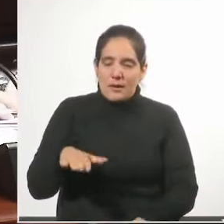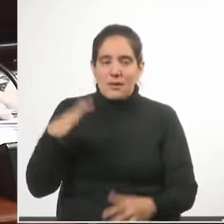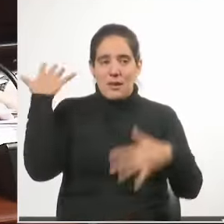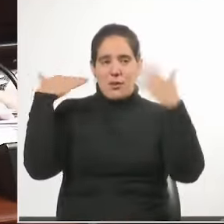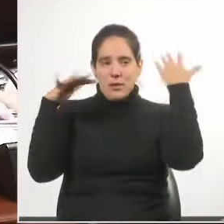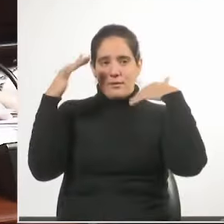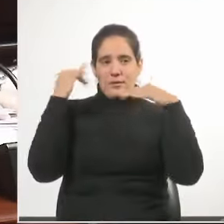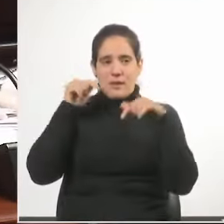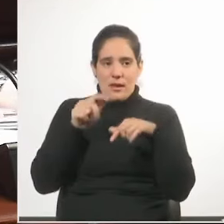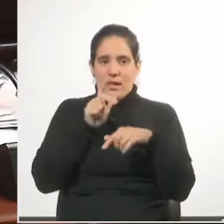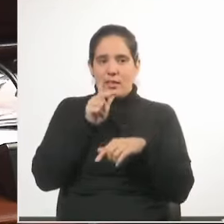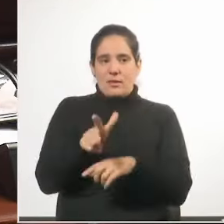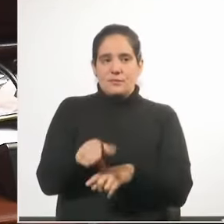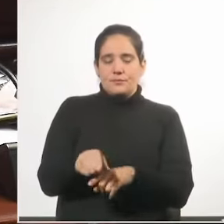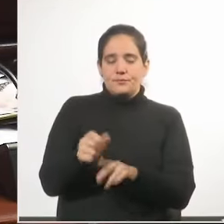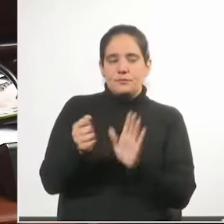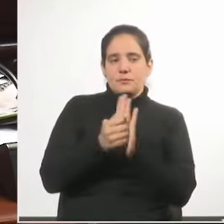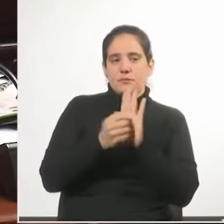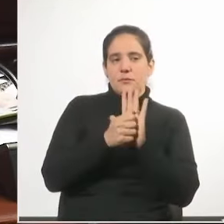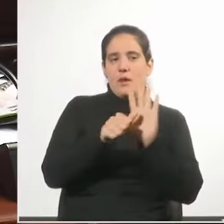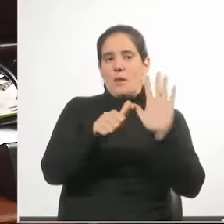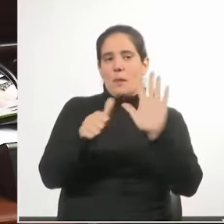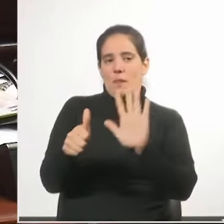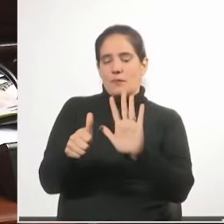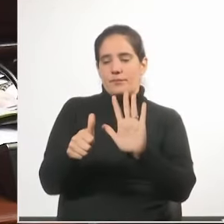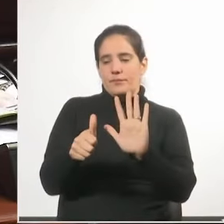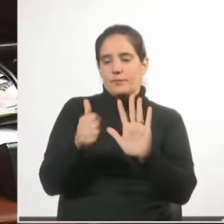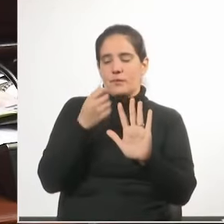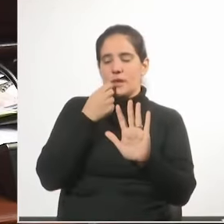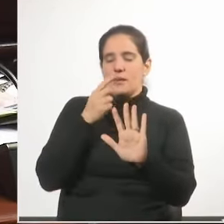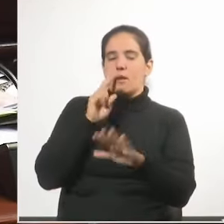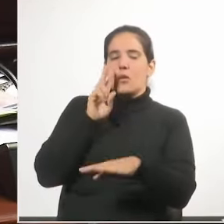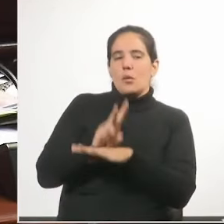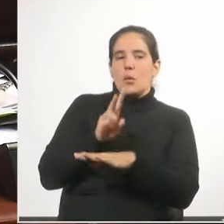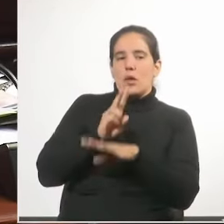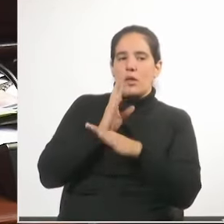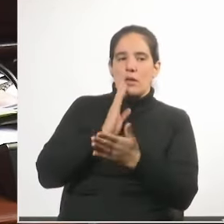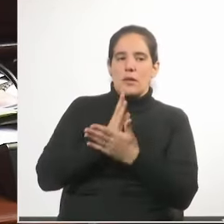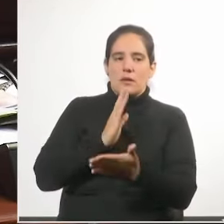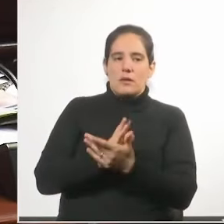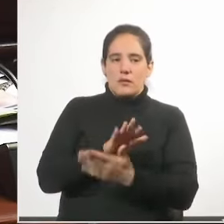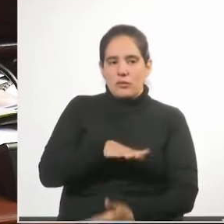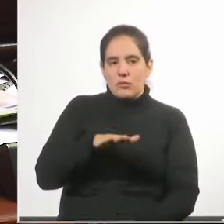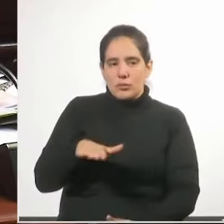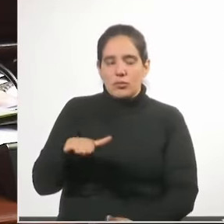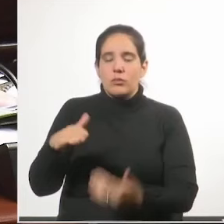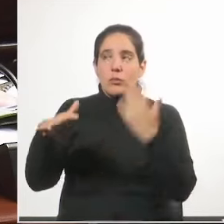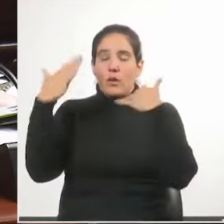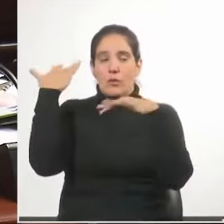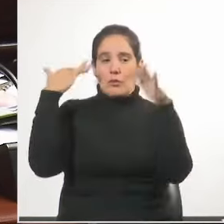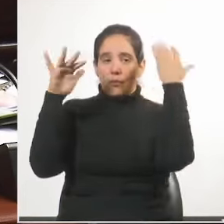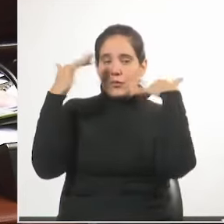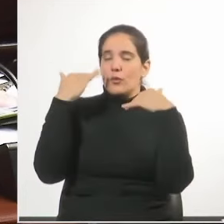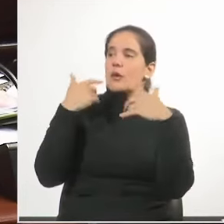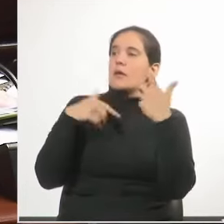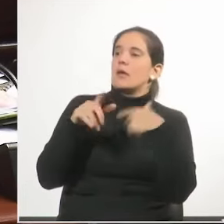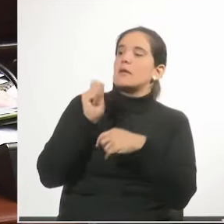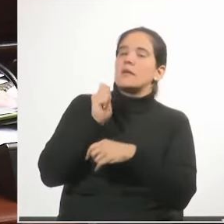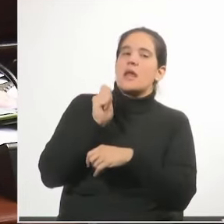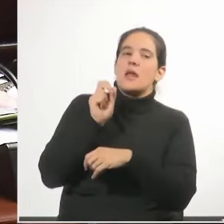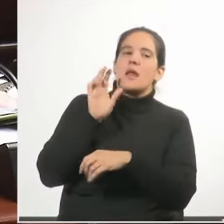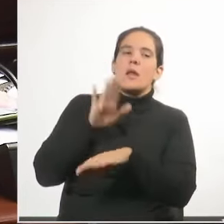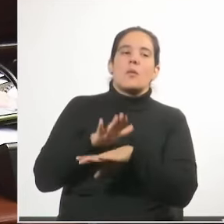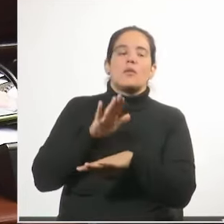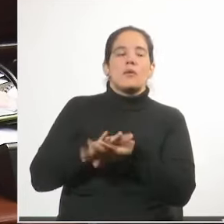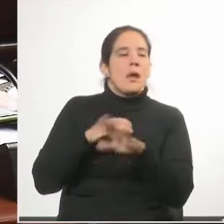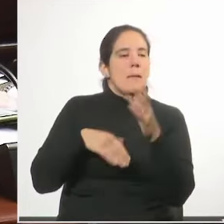se señala, artículo séptimo, la efectividad y protección de los derechos de los niños y adolescentes, es prioritariamente de los